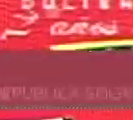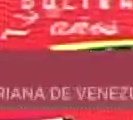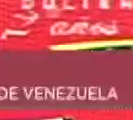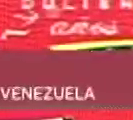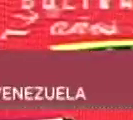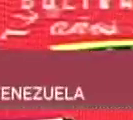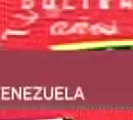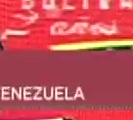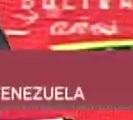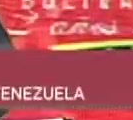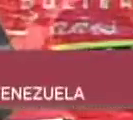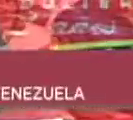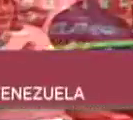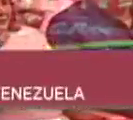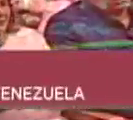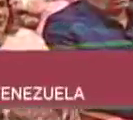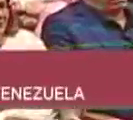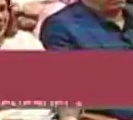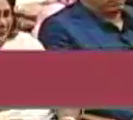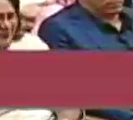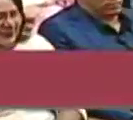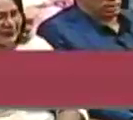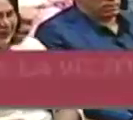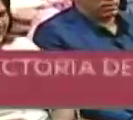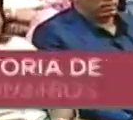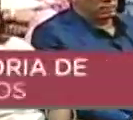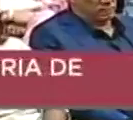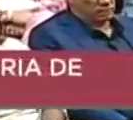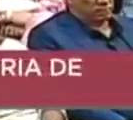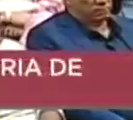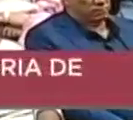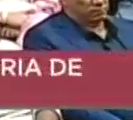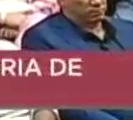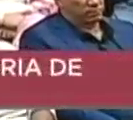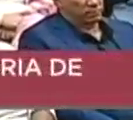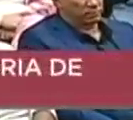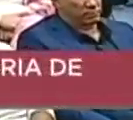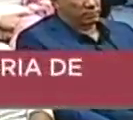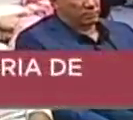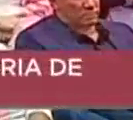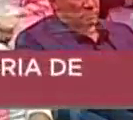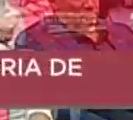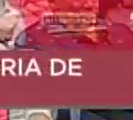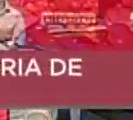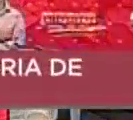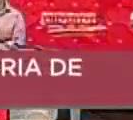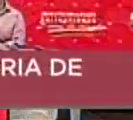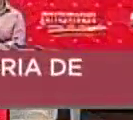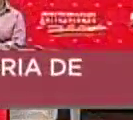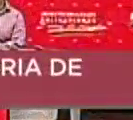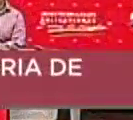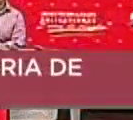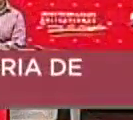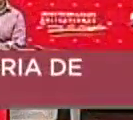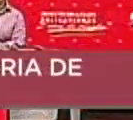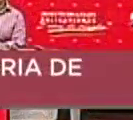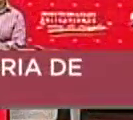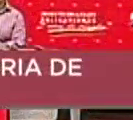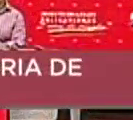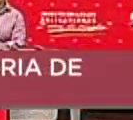Feliz aniversario. Gracias, presidente. A todos los alcaldes y a las alcaldesas.